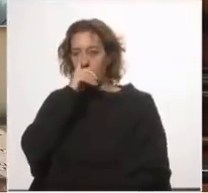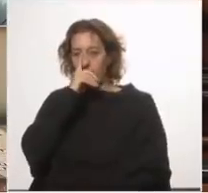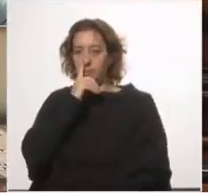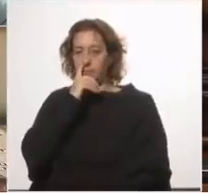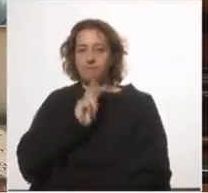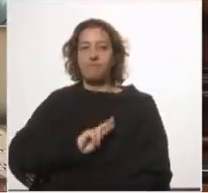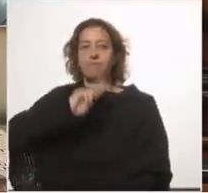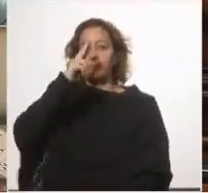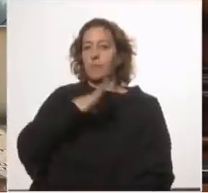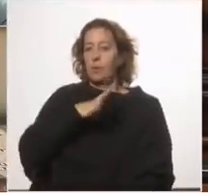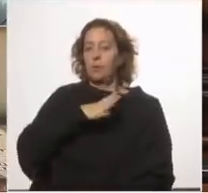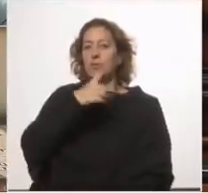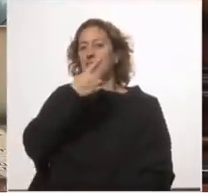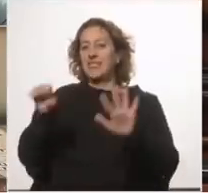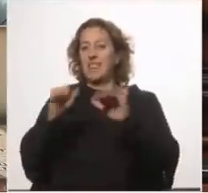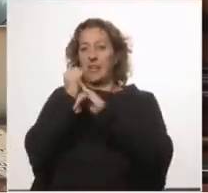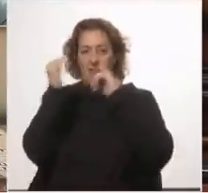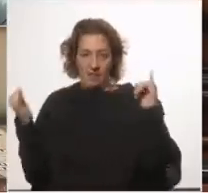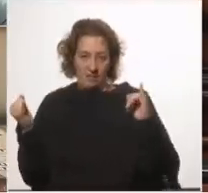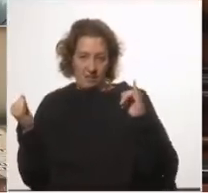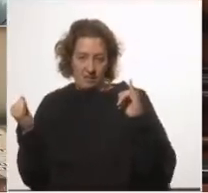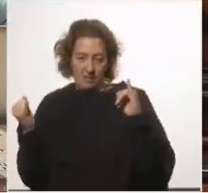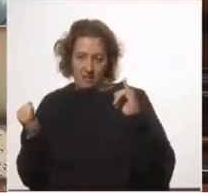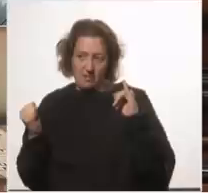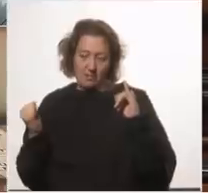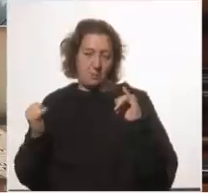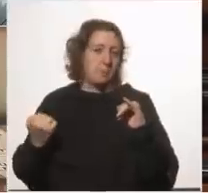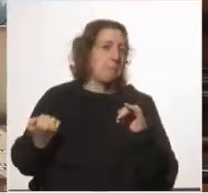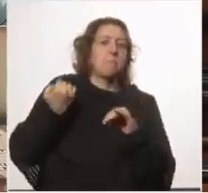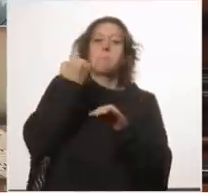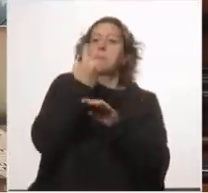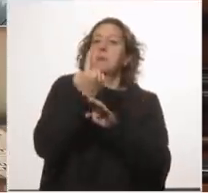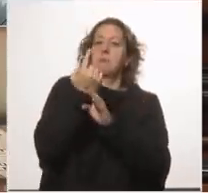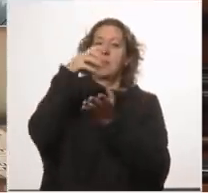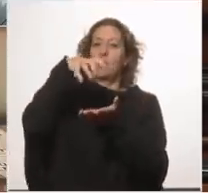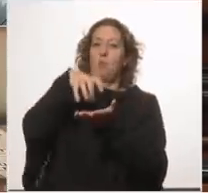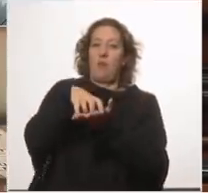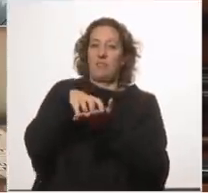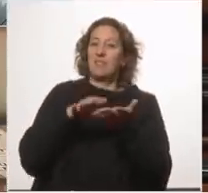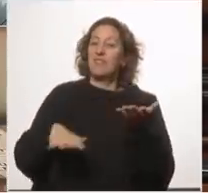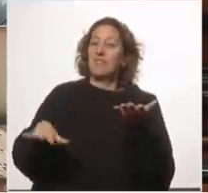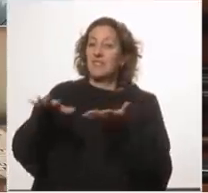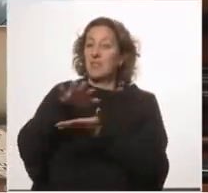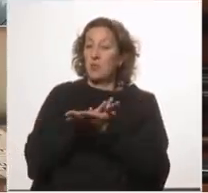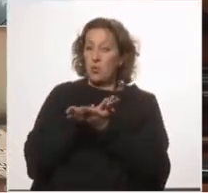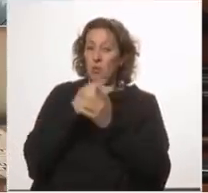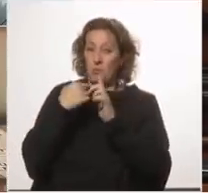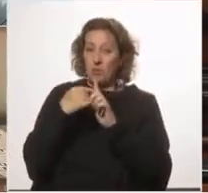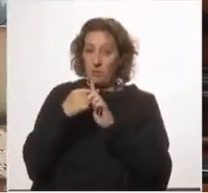Uruguay tuvo 16 días en el top, en el primer lugar de casos, 16 días,